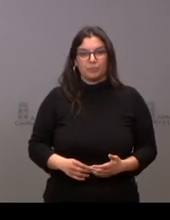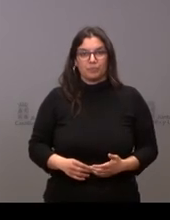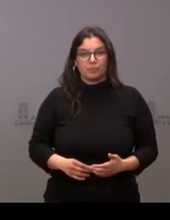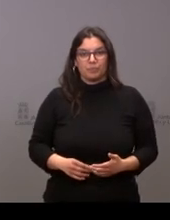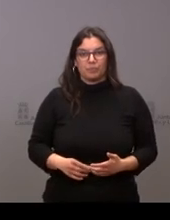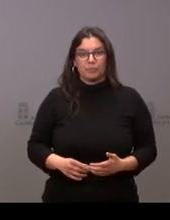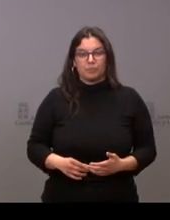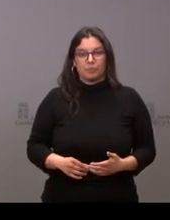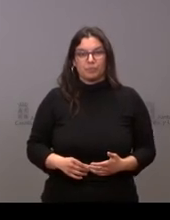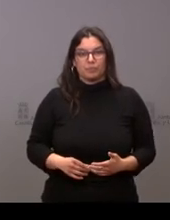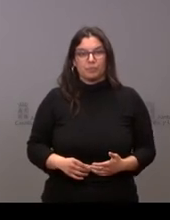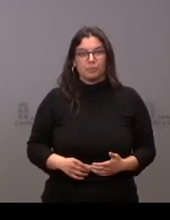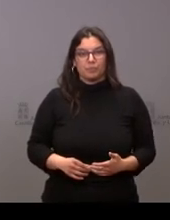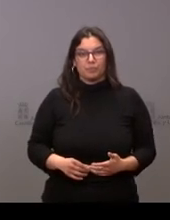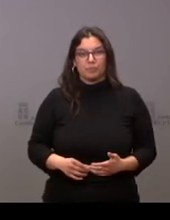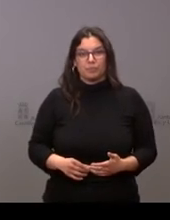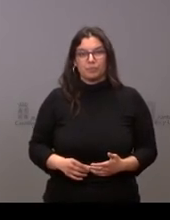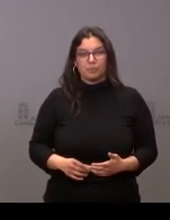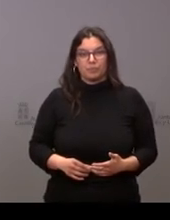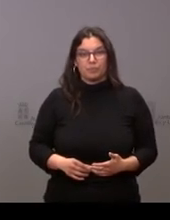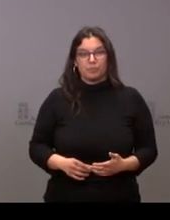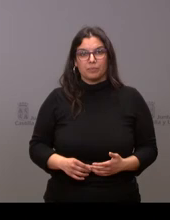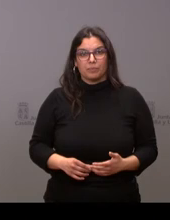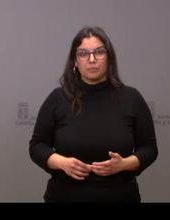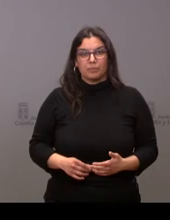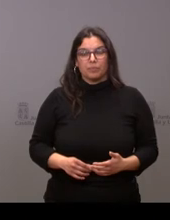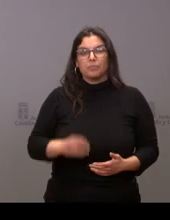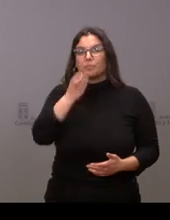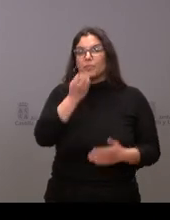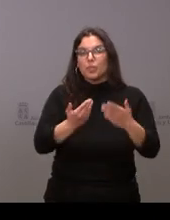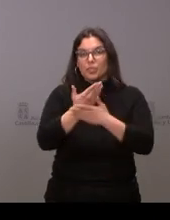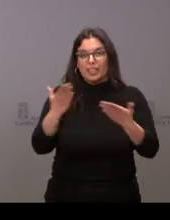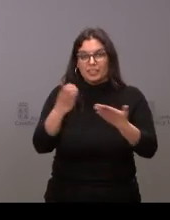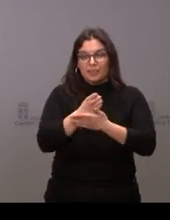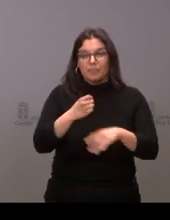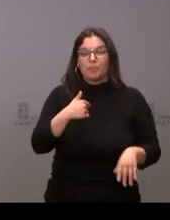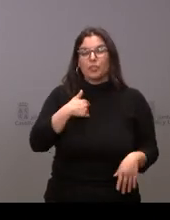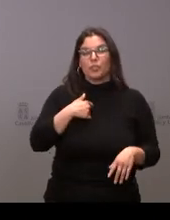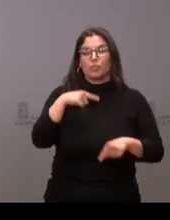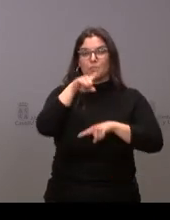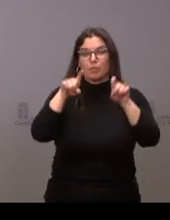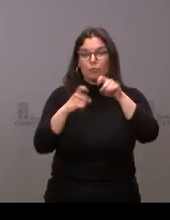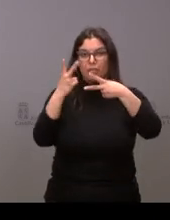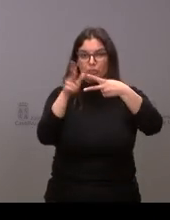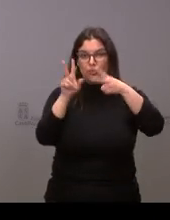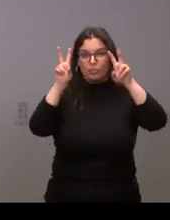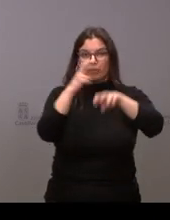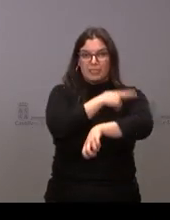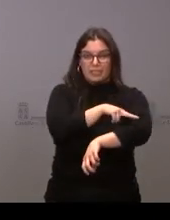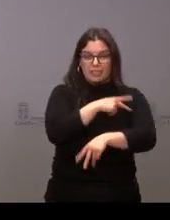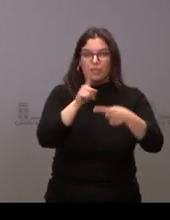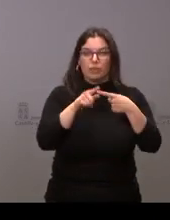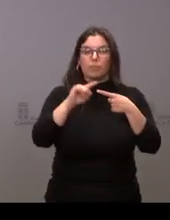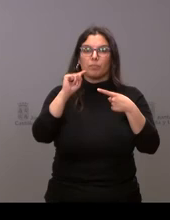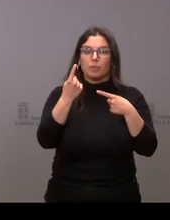cuando quieras Elizabeth buenos días buenos días a todos yo tenía dos cuestiones sanitarias por una parte cómo está